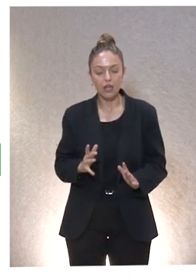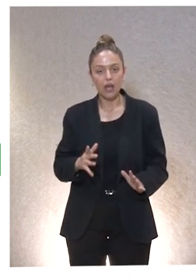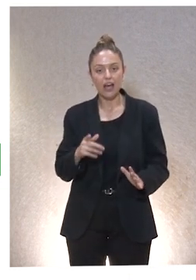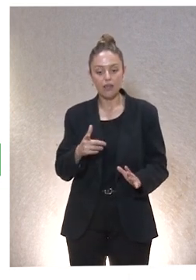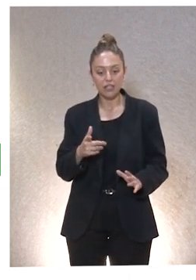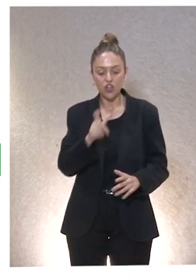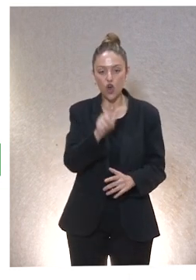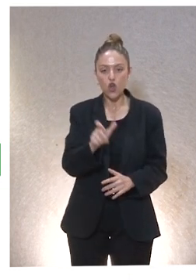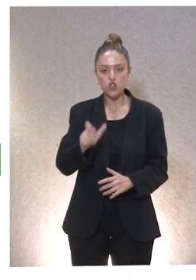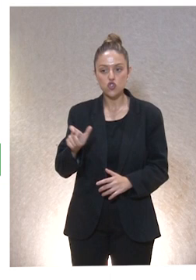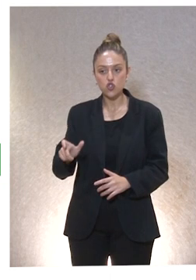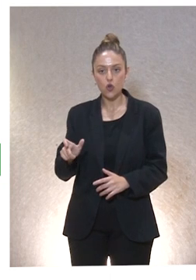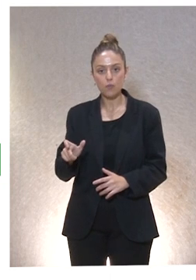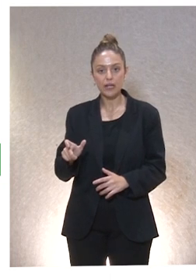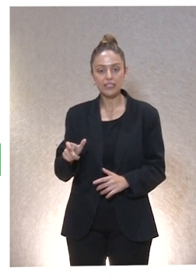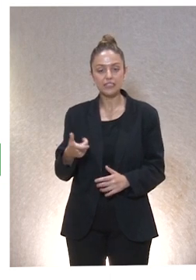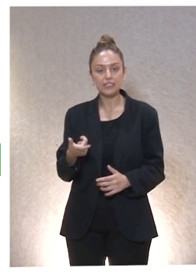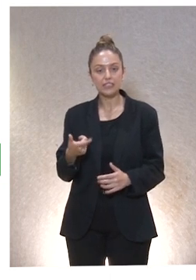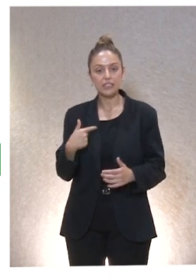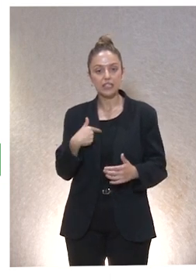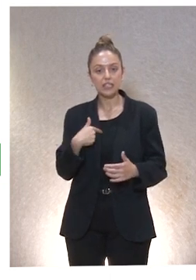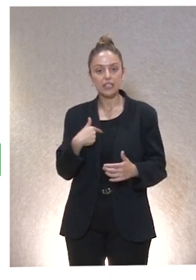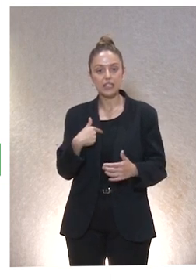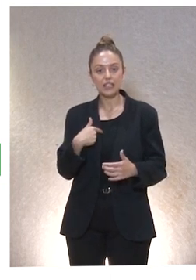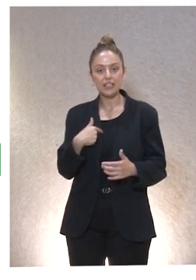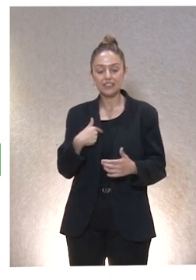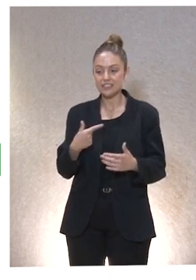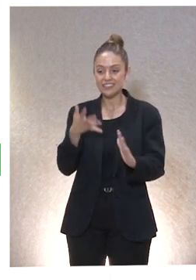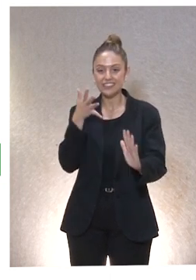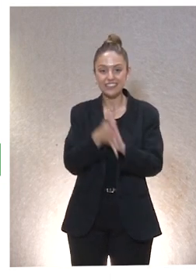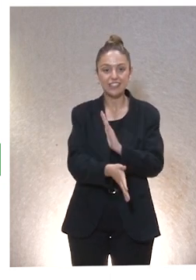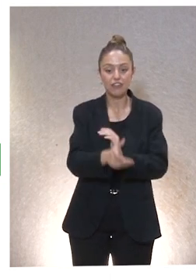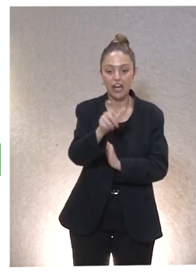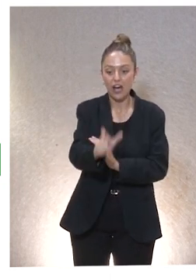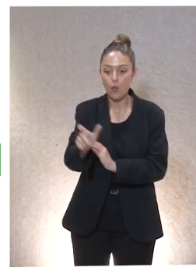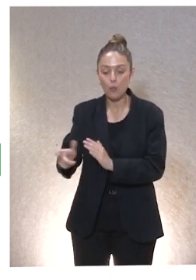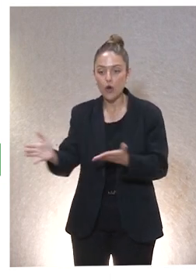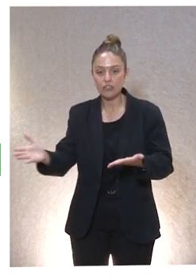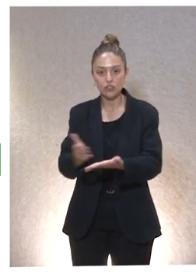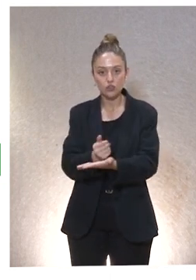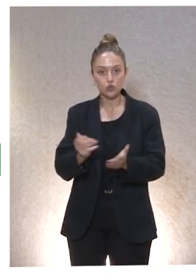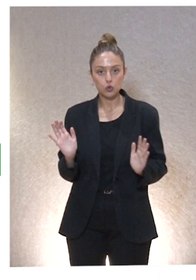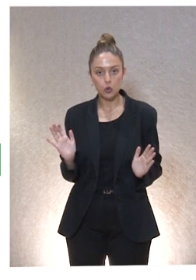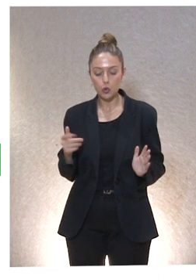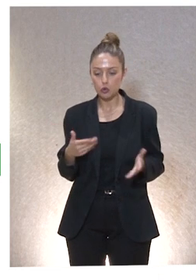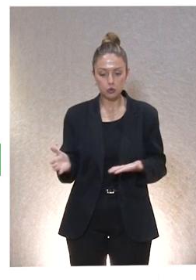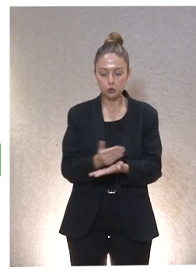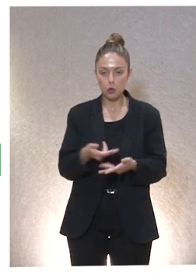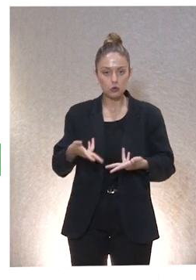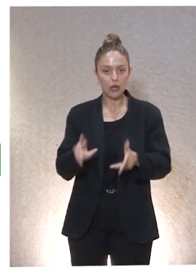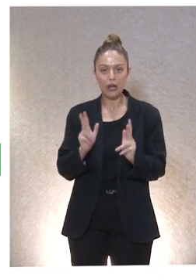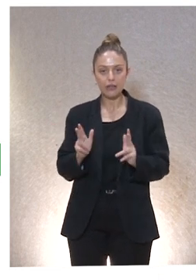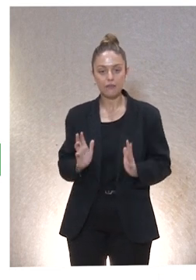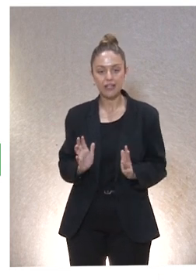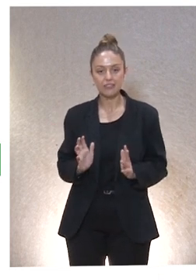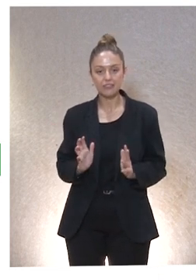todos los hombres, y en la frase no se refiere a todos los varones, se refiere a todos los humanos en general. Todos los hombres nacemos libres, ¿qué es lo